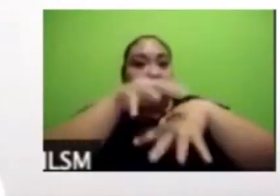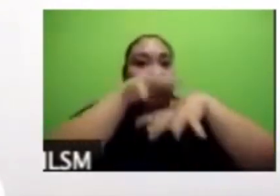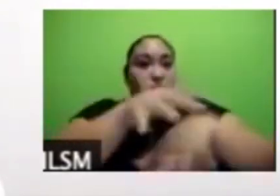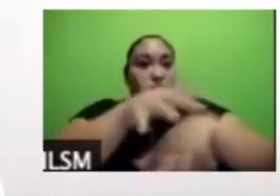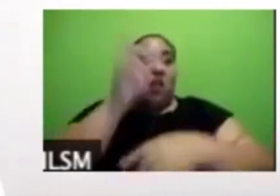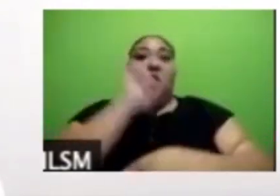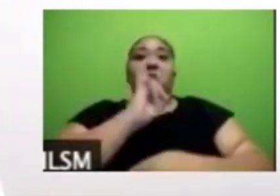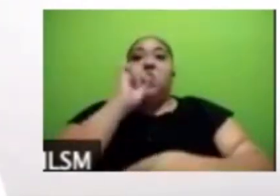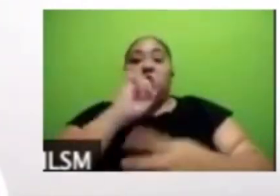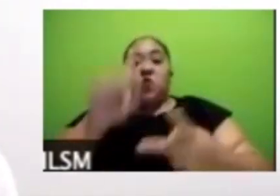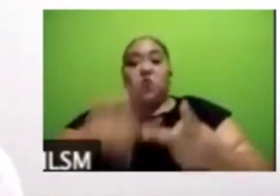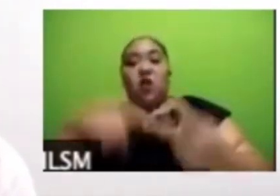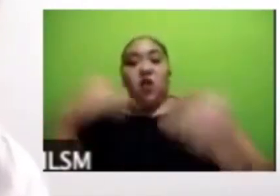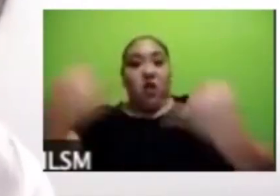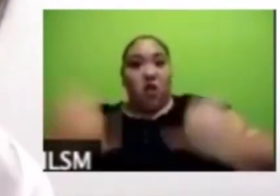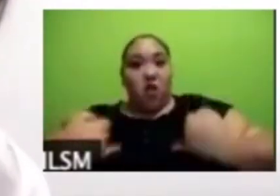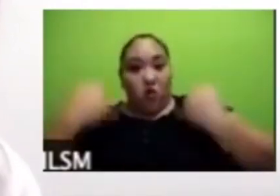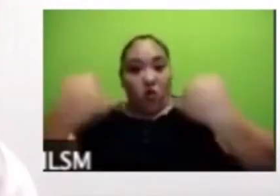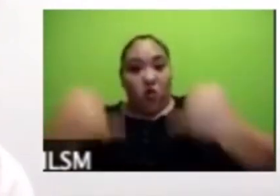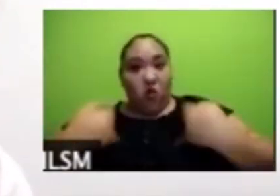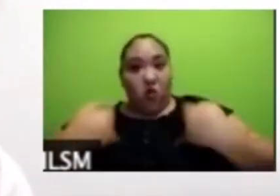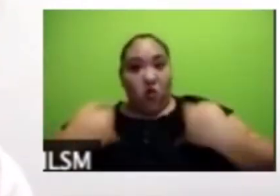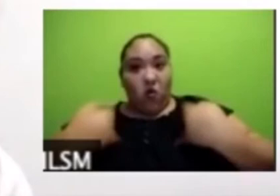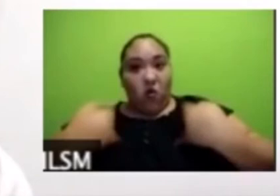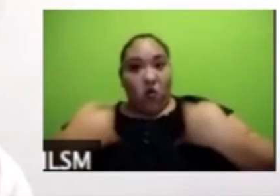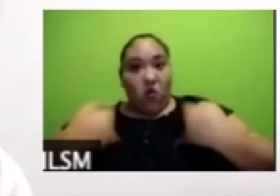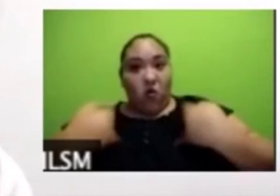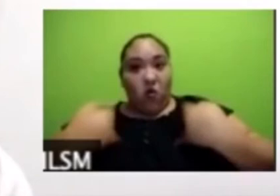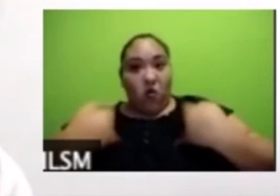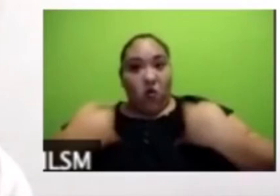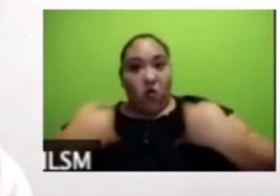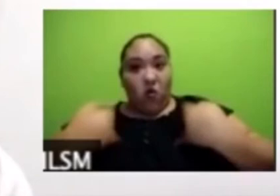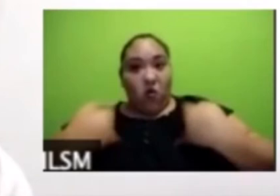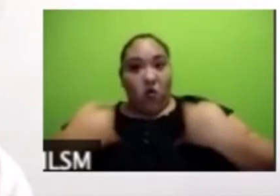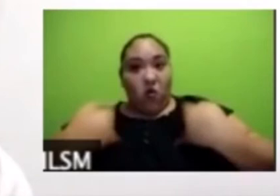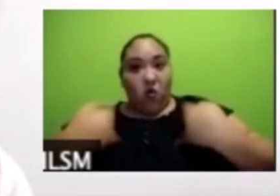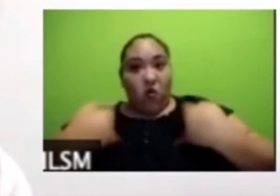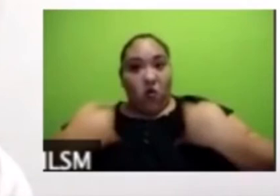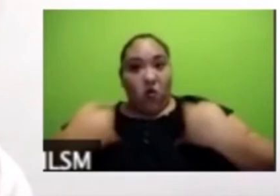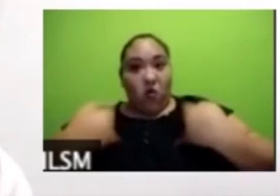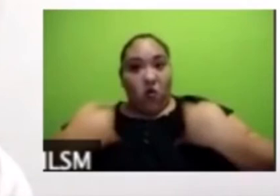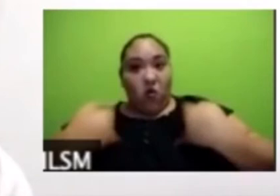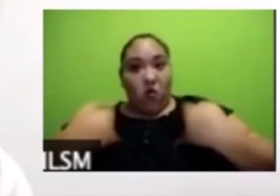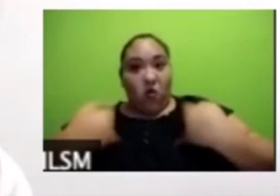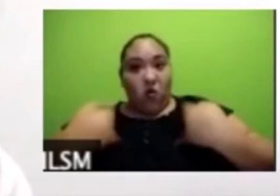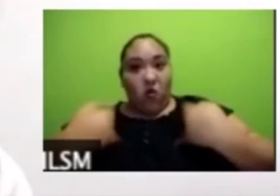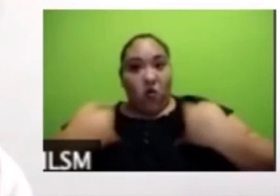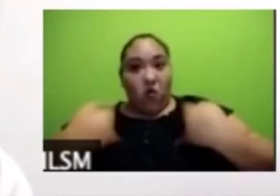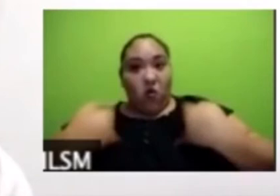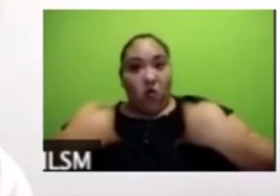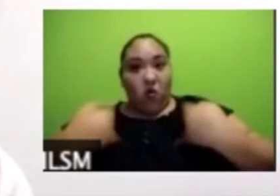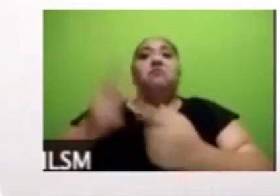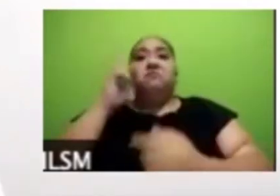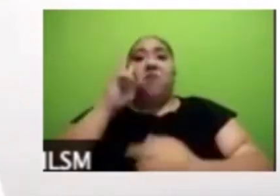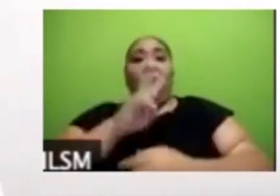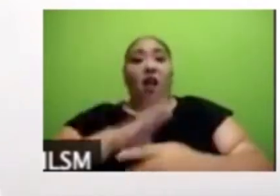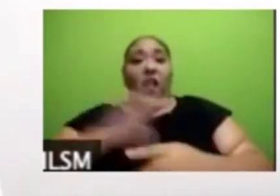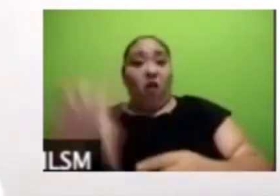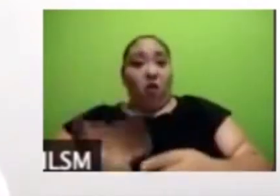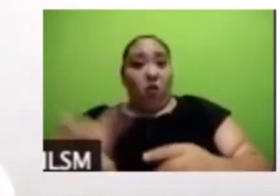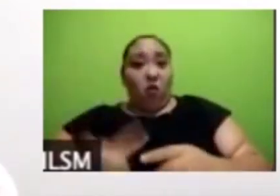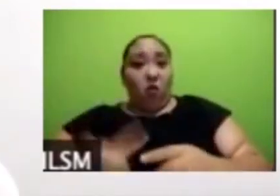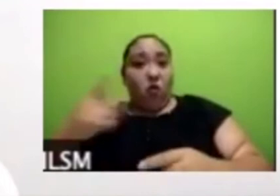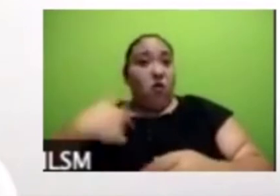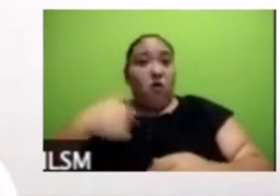escolarizados. No veían muchos logros del gobierno y además del fracaso en la seguridad, en el tema